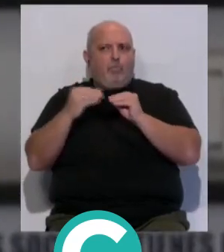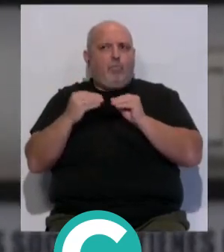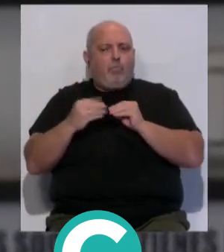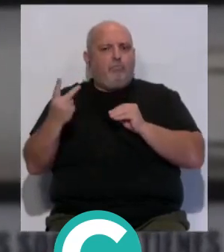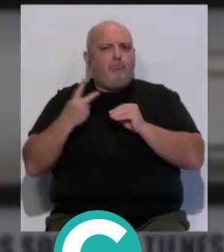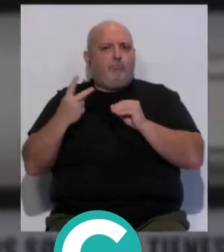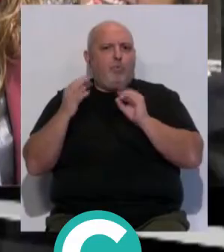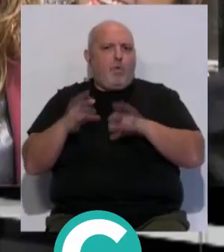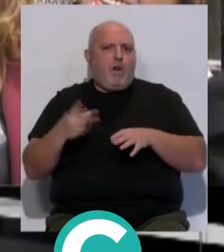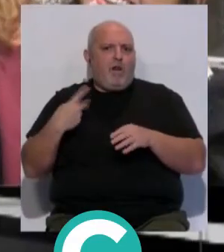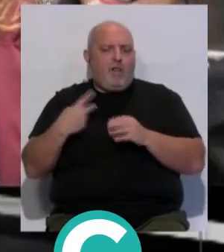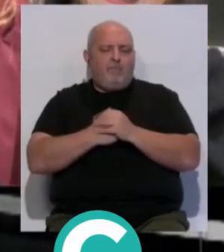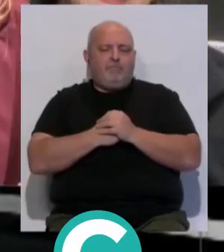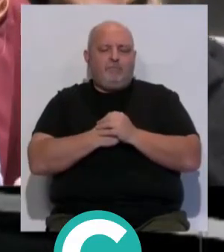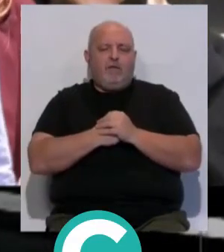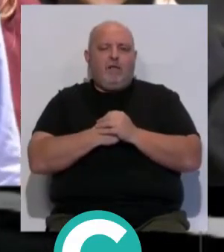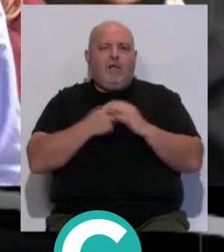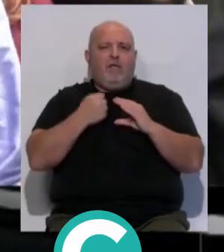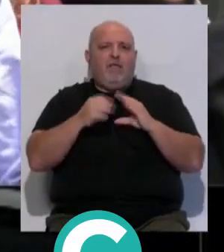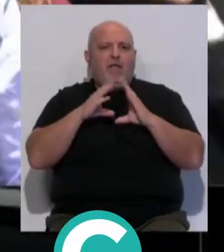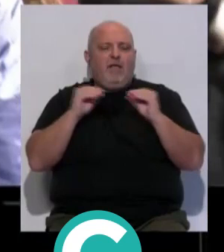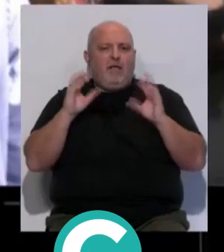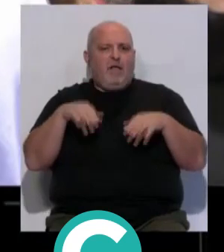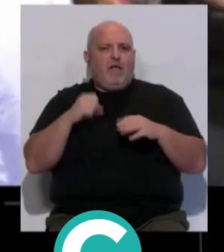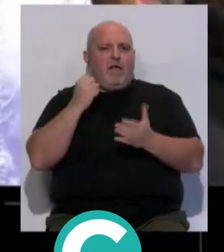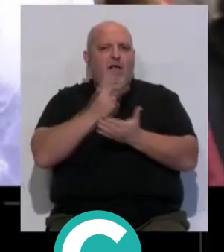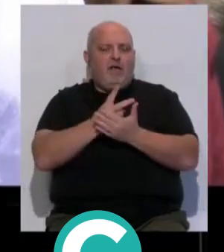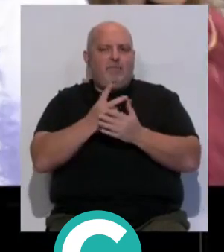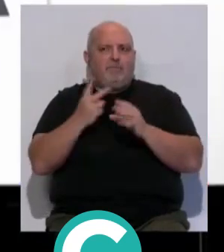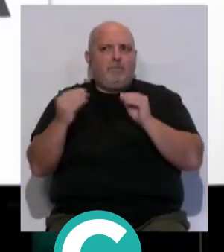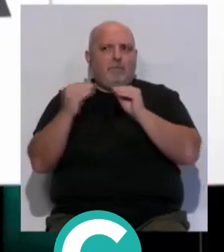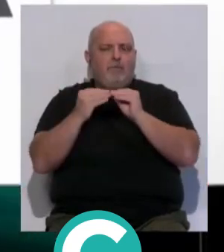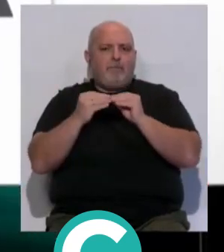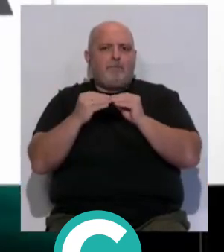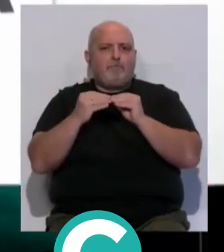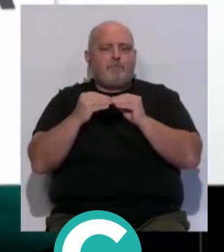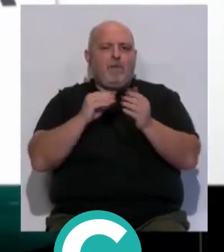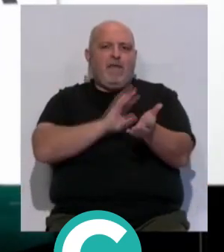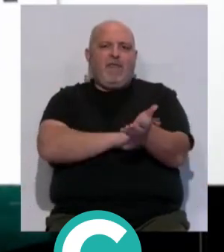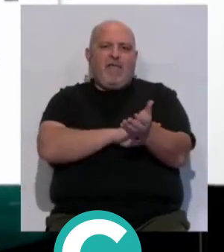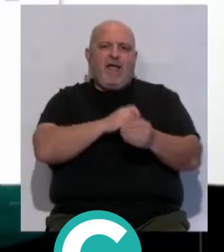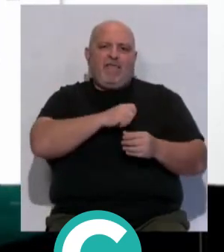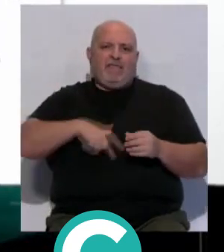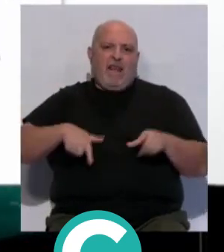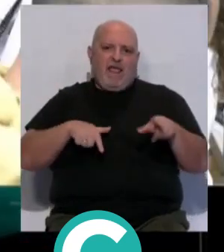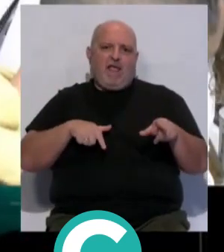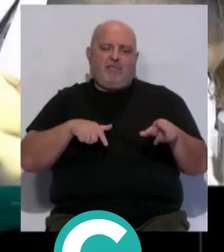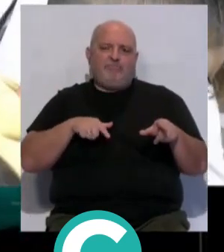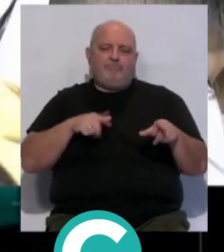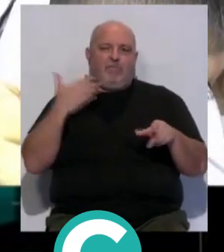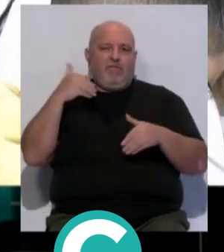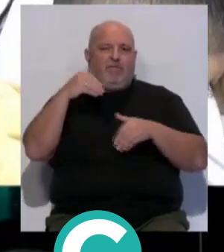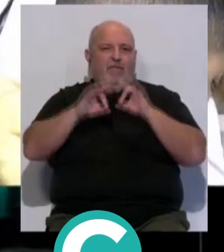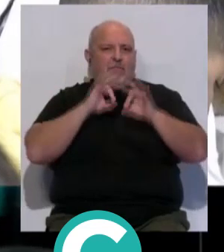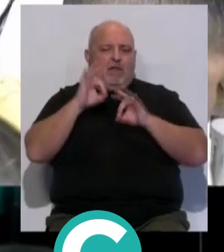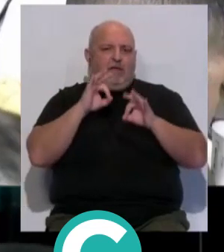entre ambos grupos. Desde Adelante Andalucía-izquierda apostamos por la confluencia con el Partido Izquierda gaditana, tal y como decidió en diciembre